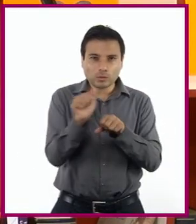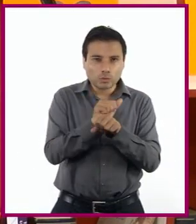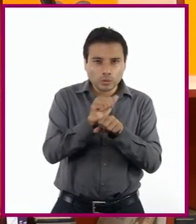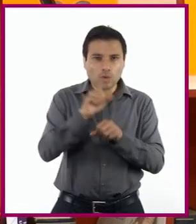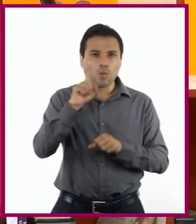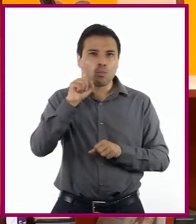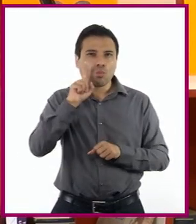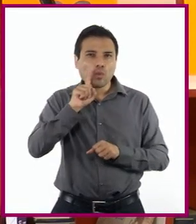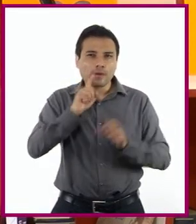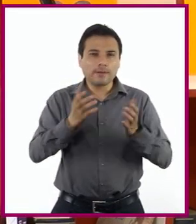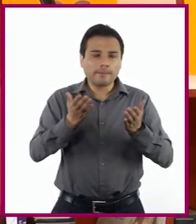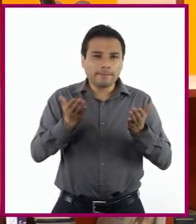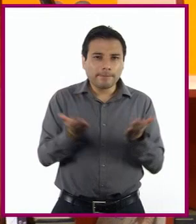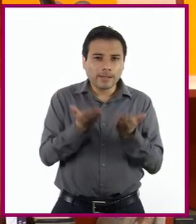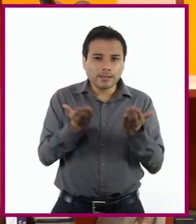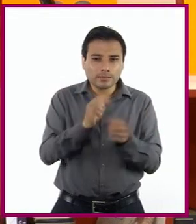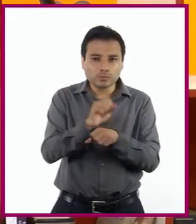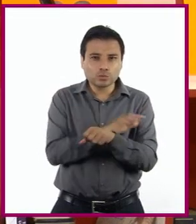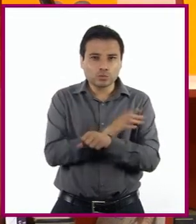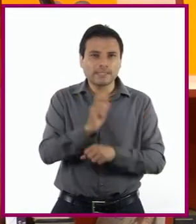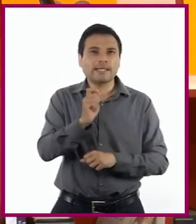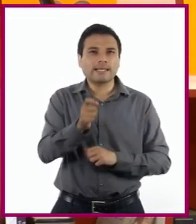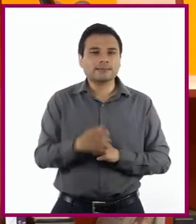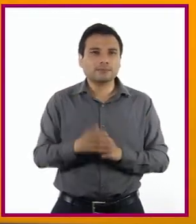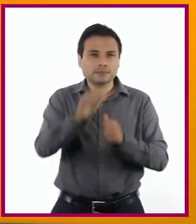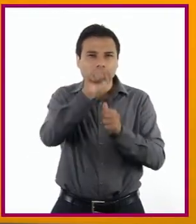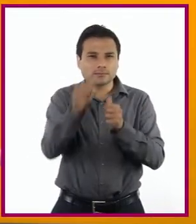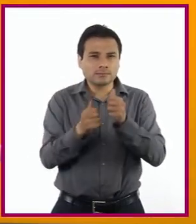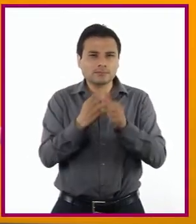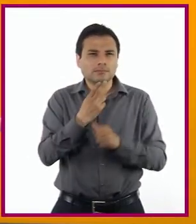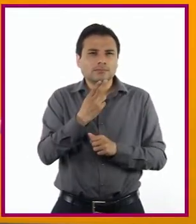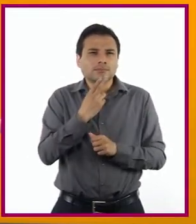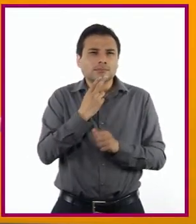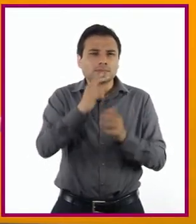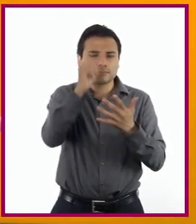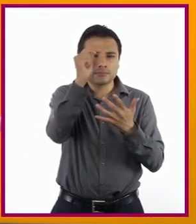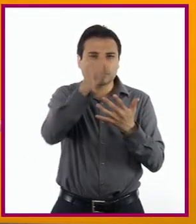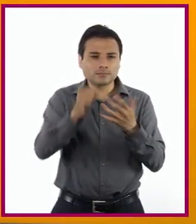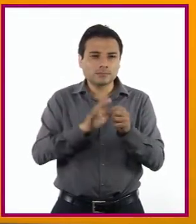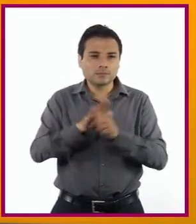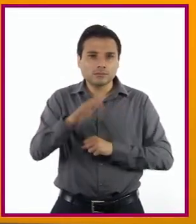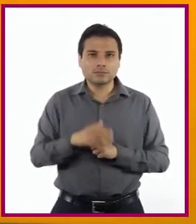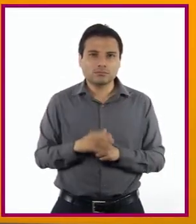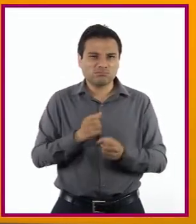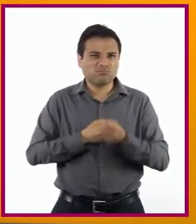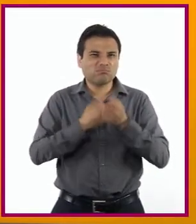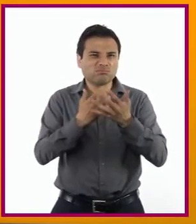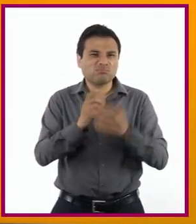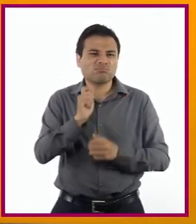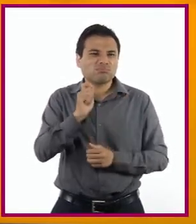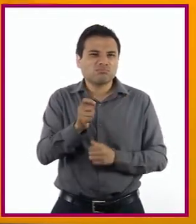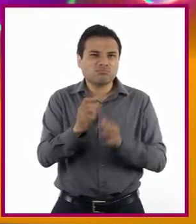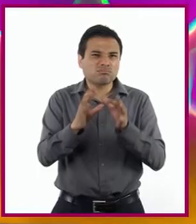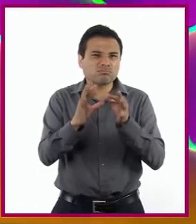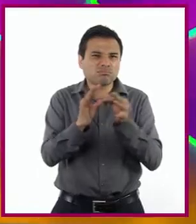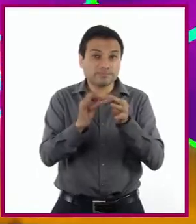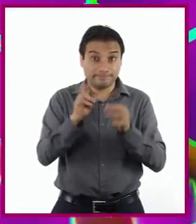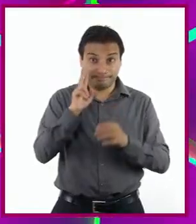bailarina? ¿Qué elementos del arte utilizaron? ¿Ya quisieron expresarnos? ¡Vamos a verlos!